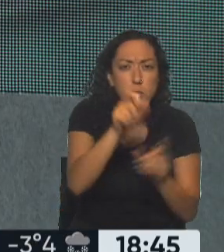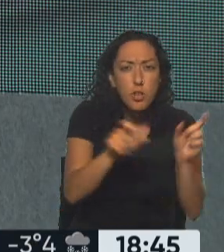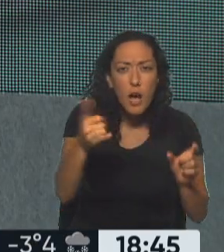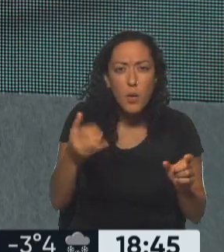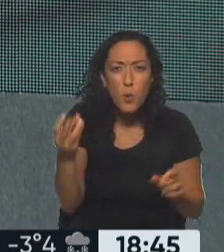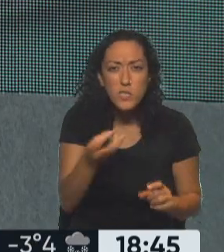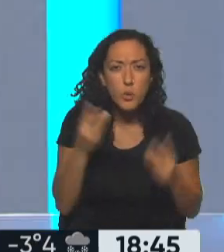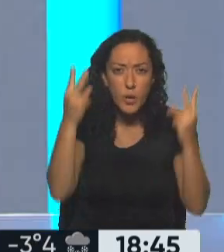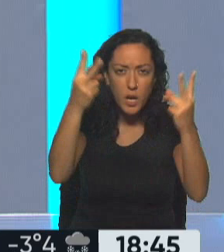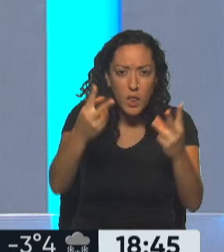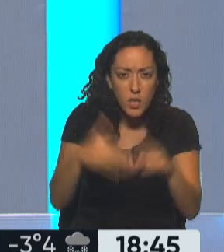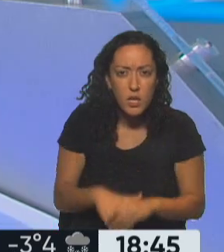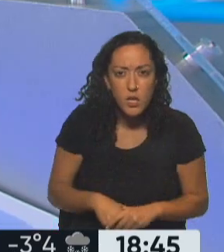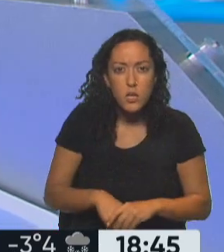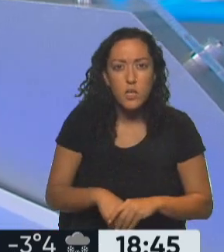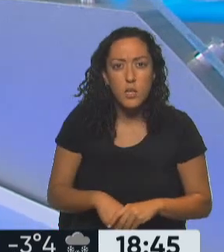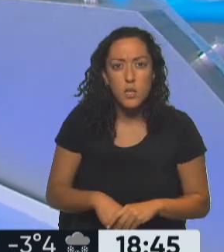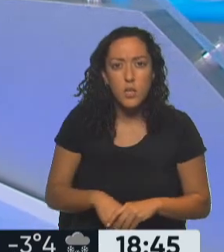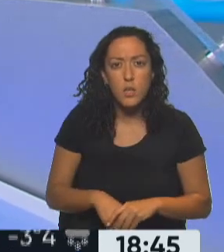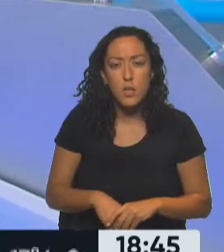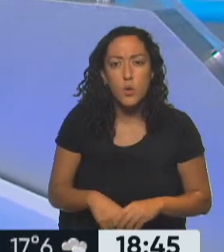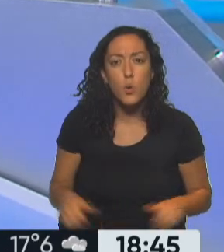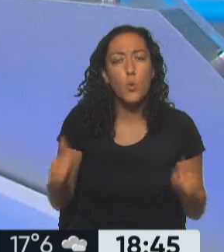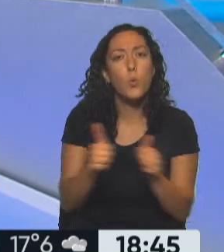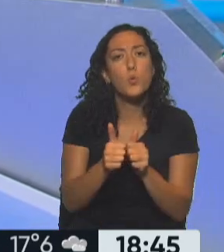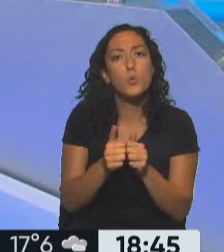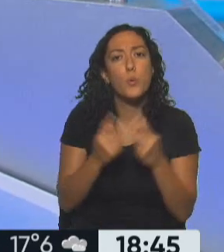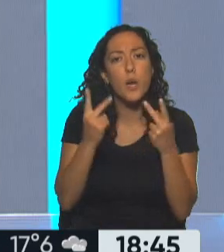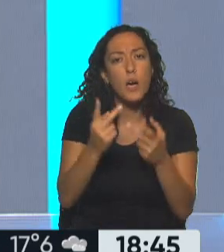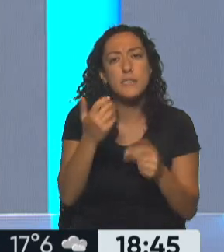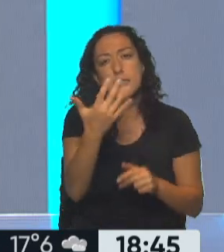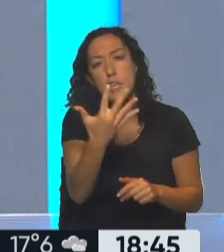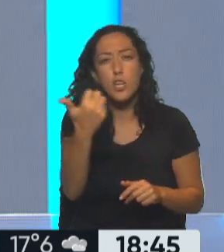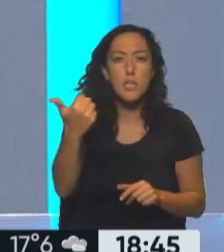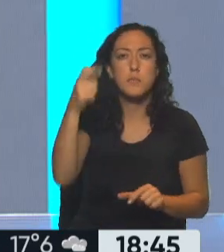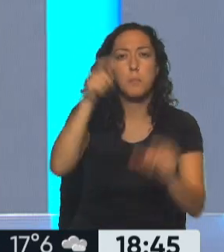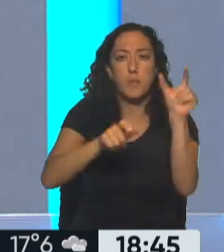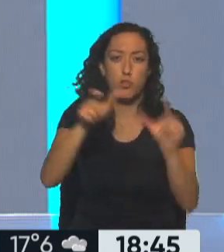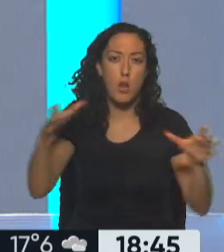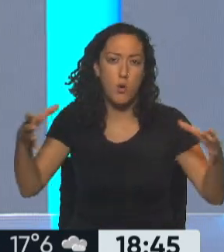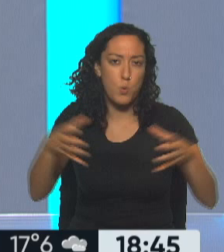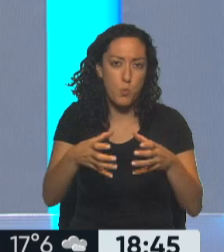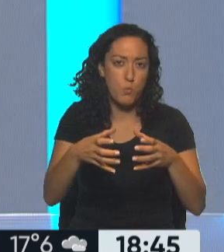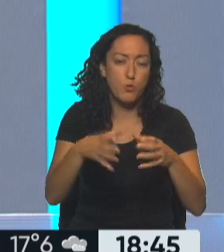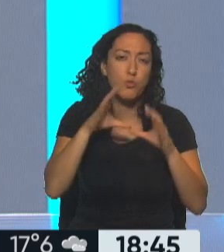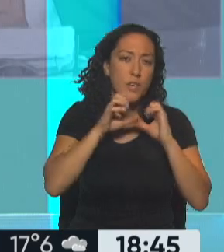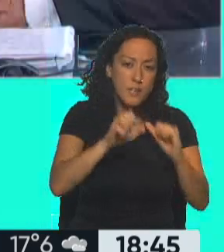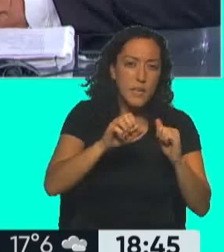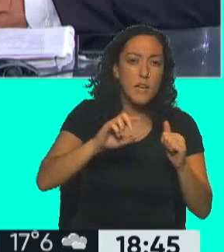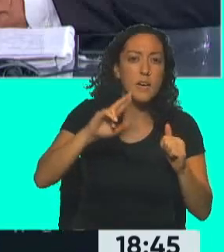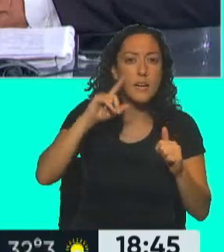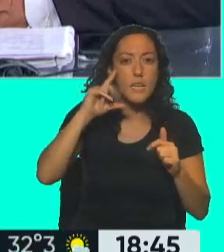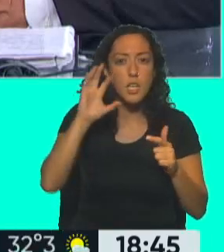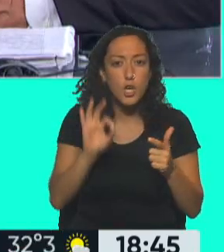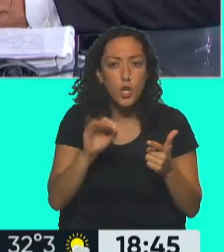Washington o no? ¿Hay mucha gente? ¿Viajó con Rubinstein? Son cinco o seis miembros del equipo, sí, porque están varios secretarios, Raúl Rigo,